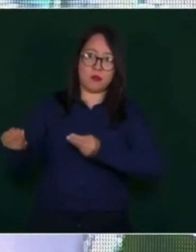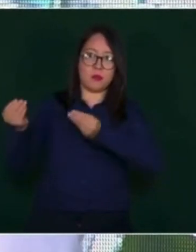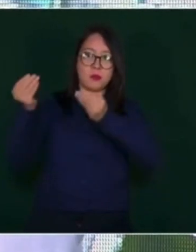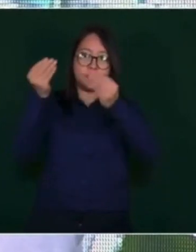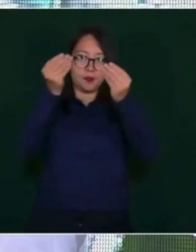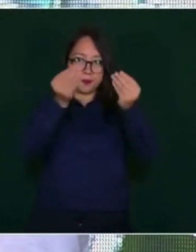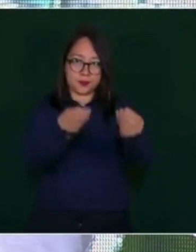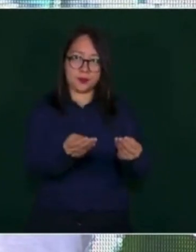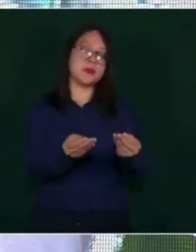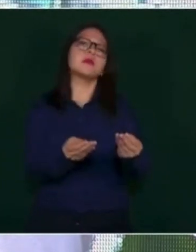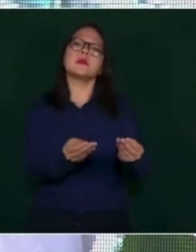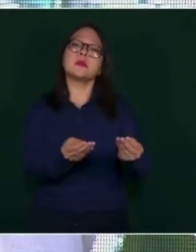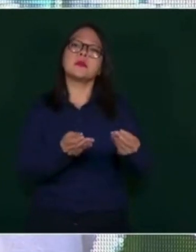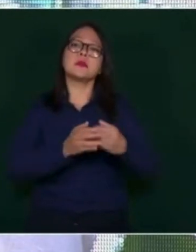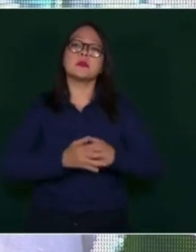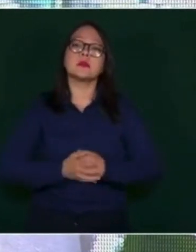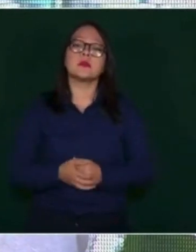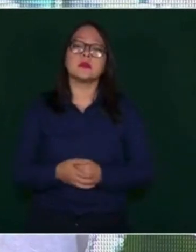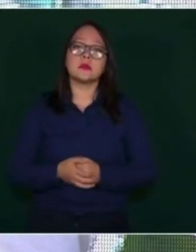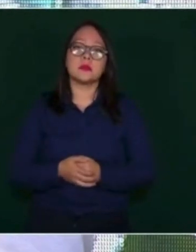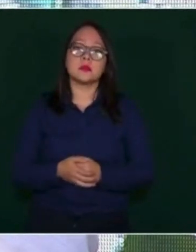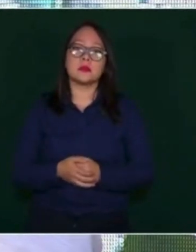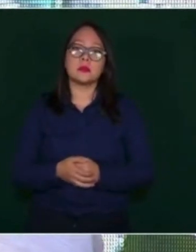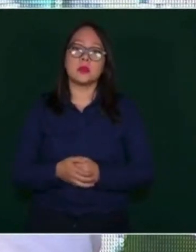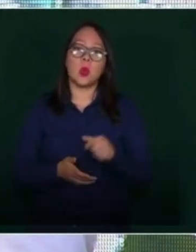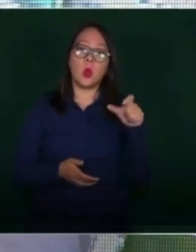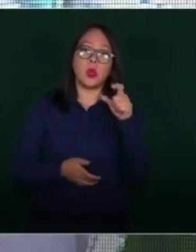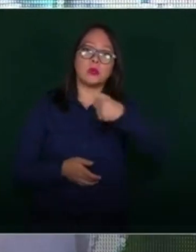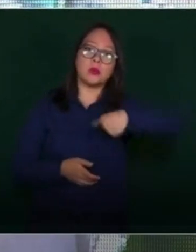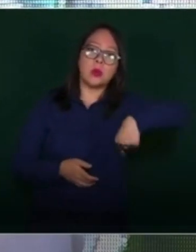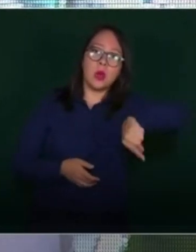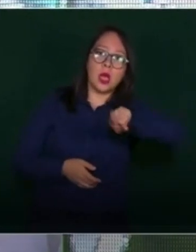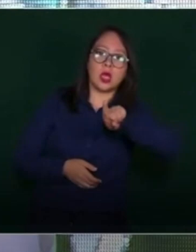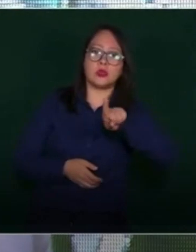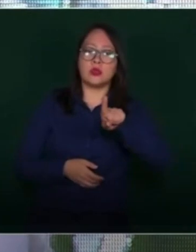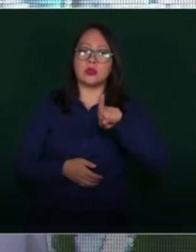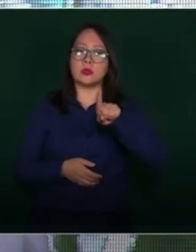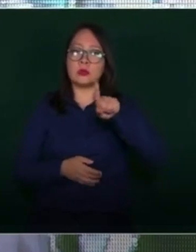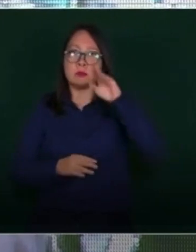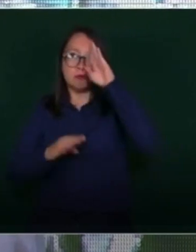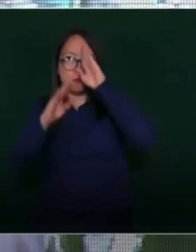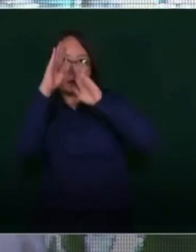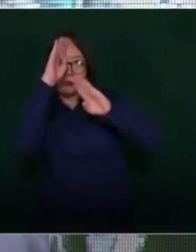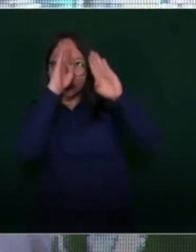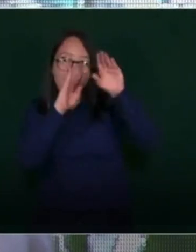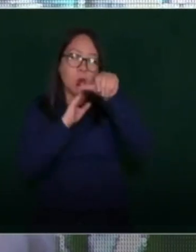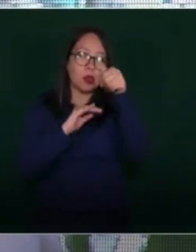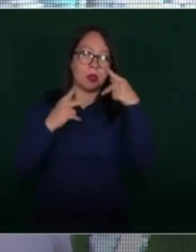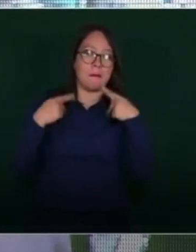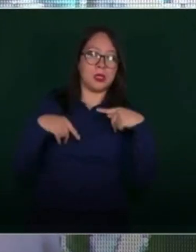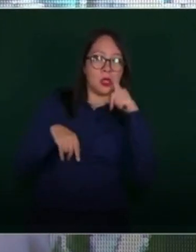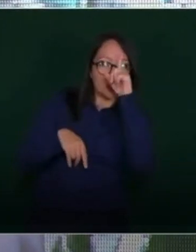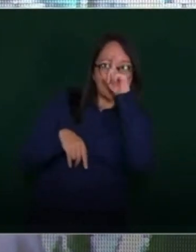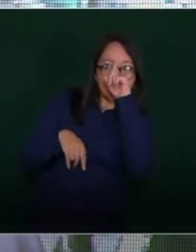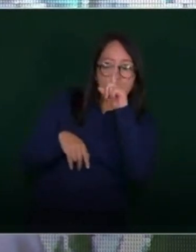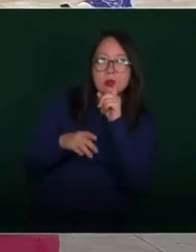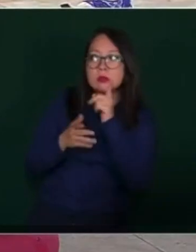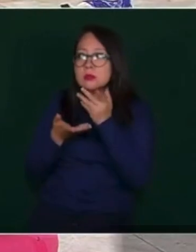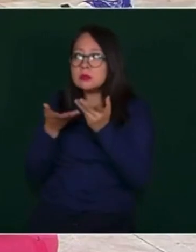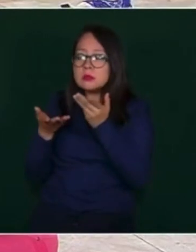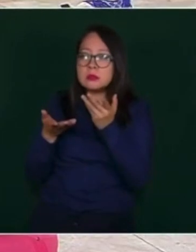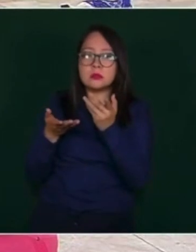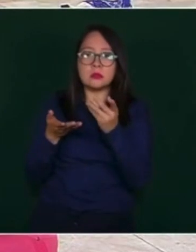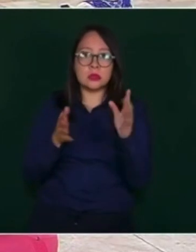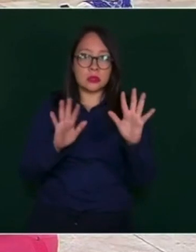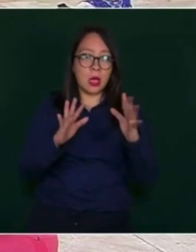Después, ya que se pronuncien y que sus asesores con toda libertad se